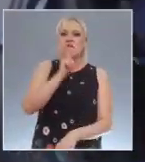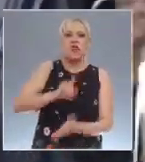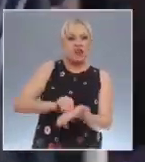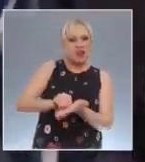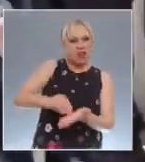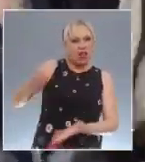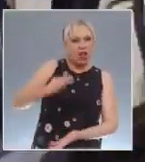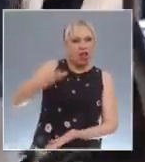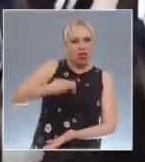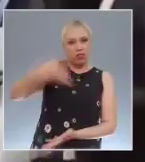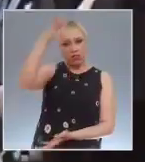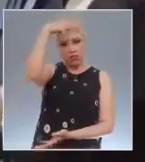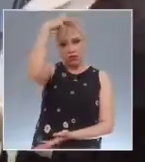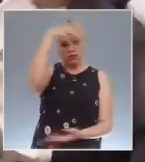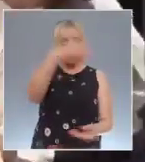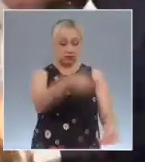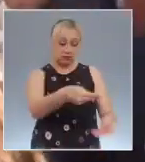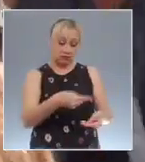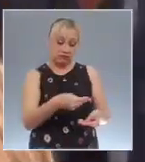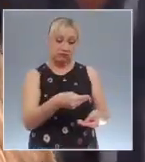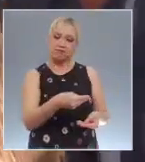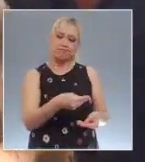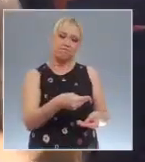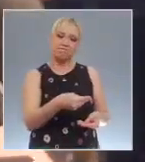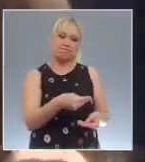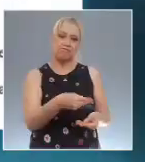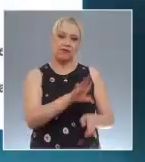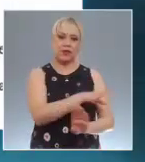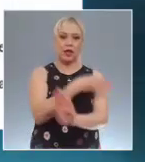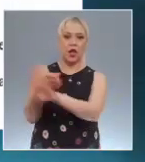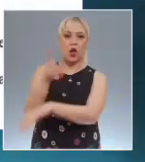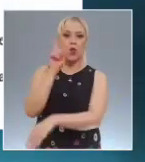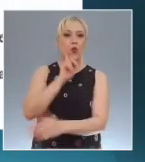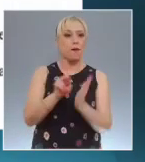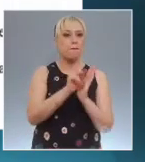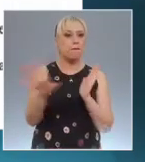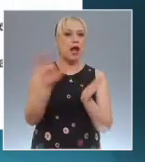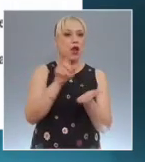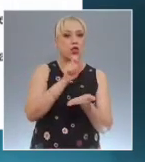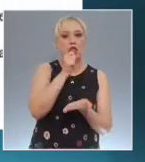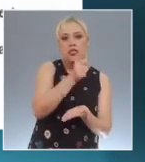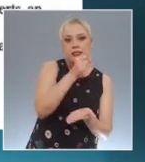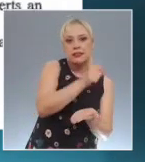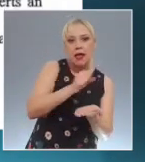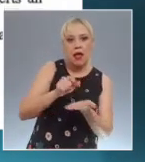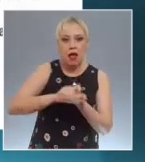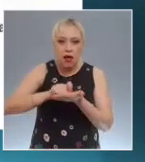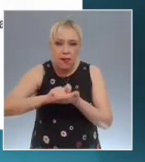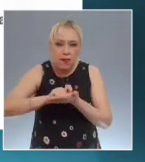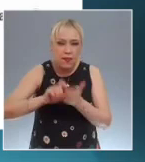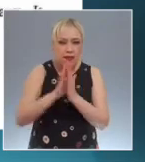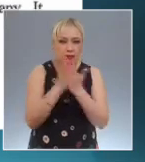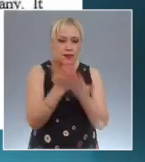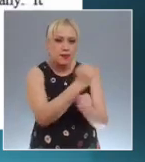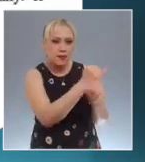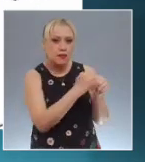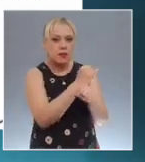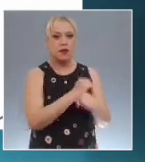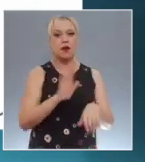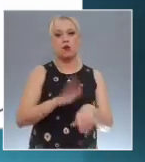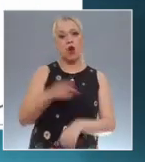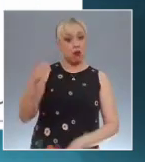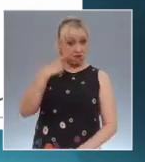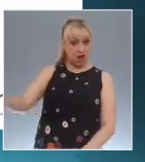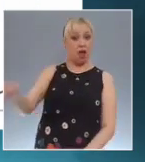contra la escritora y periodista Jen Carroll. Exmandatario alegaba que Carroll había hecho declaraciones falsas que